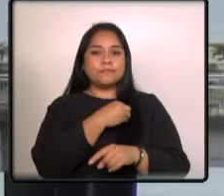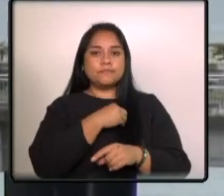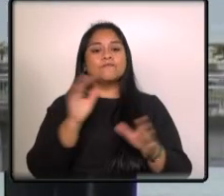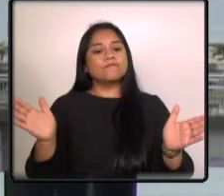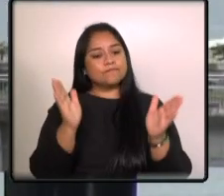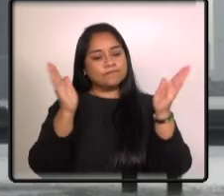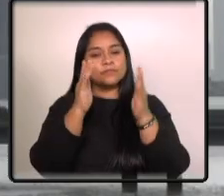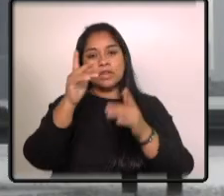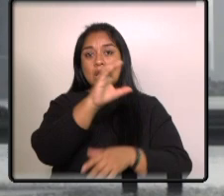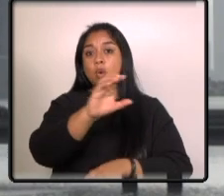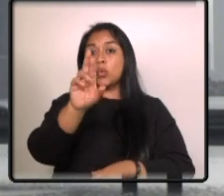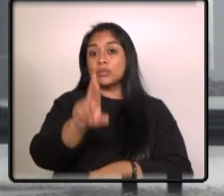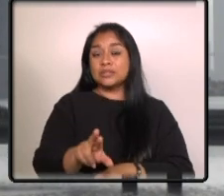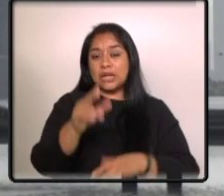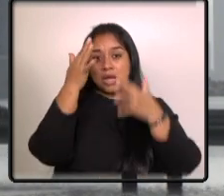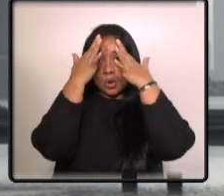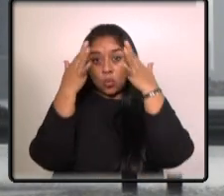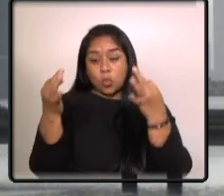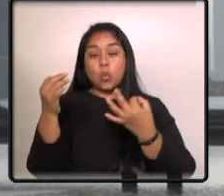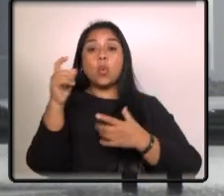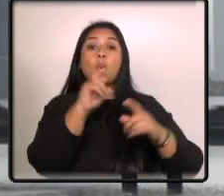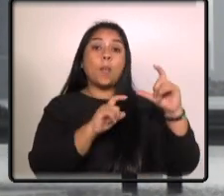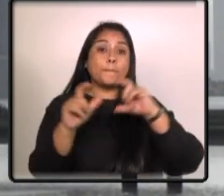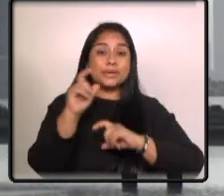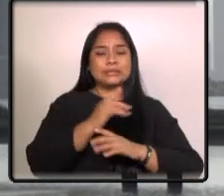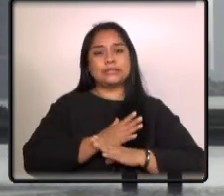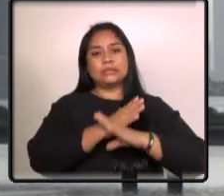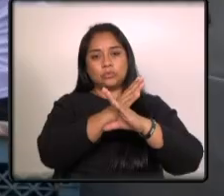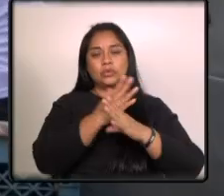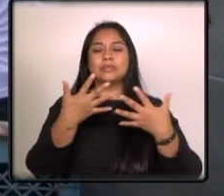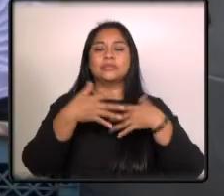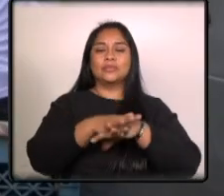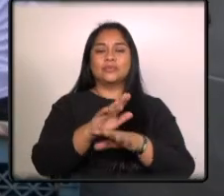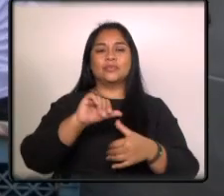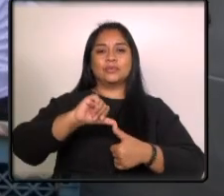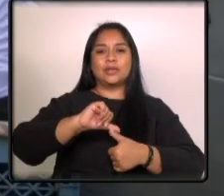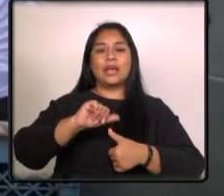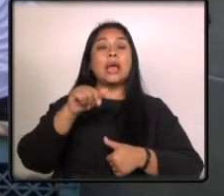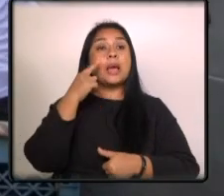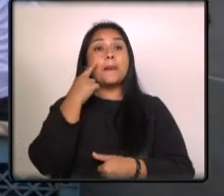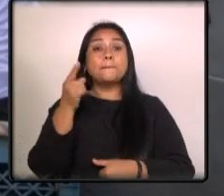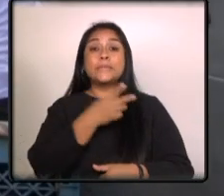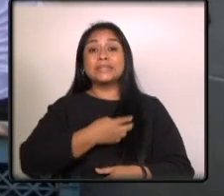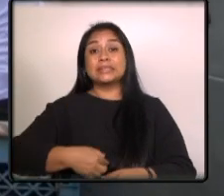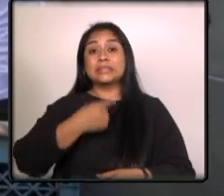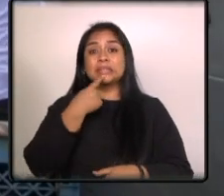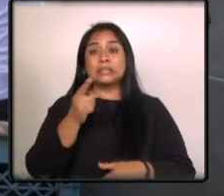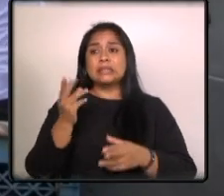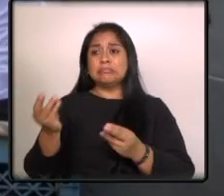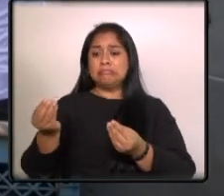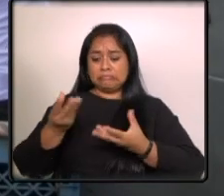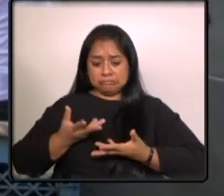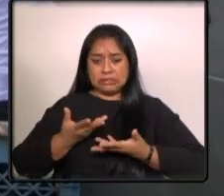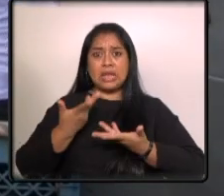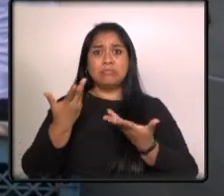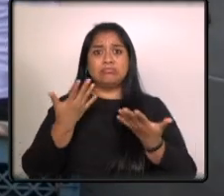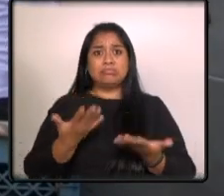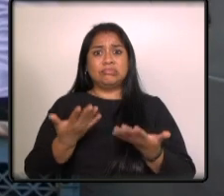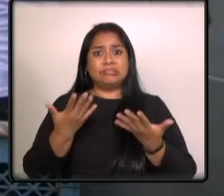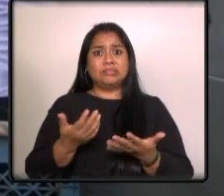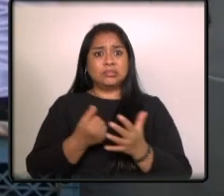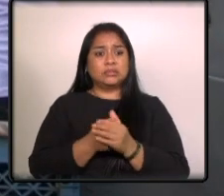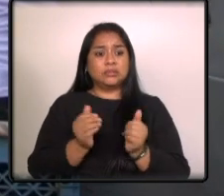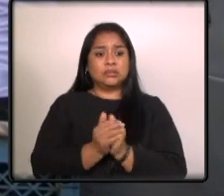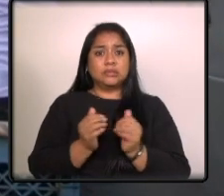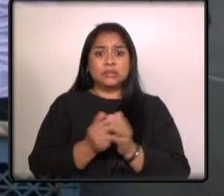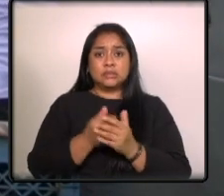en acuerdos sobre seguridad comercio energía e integración centroamericana Molino señaló que recibe un país con unas finanzas públicas preocupantes